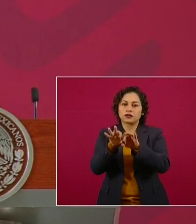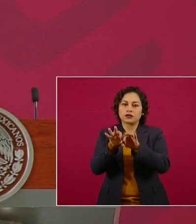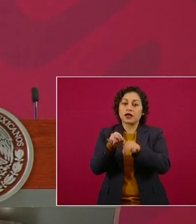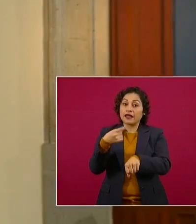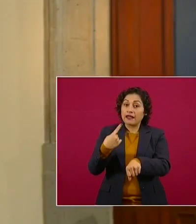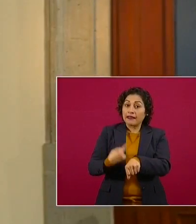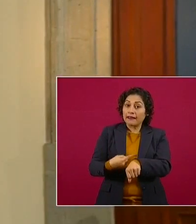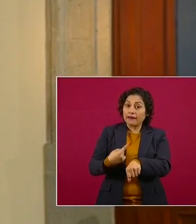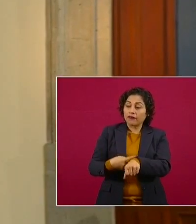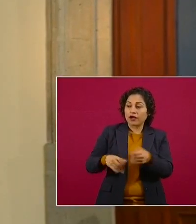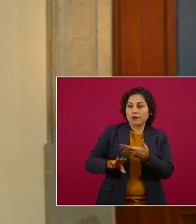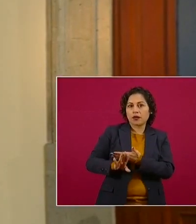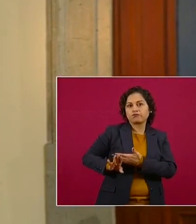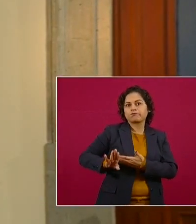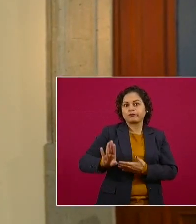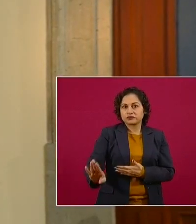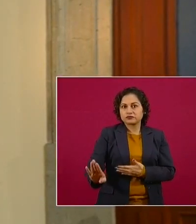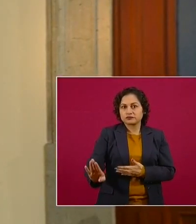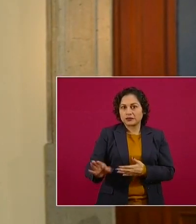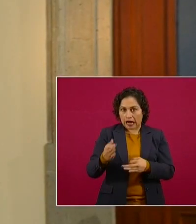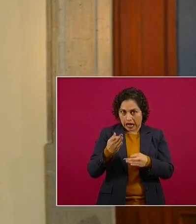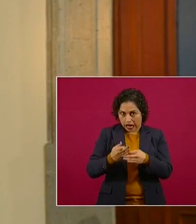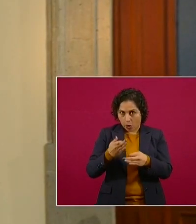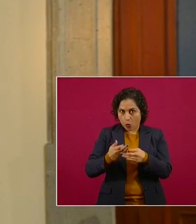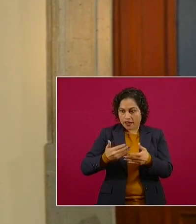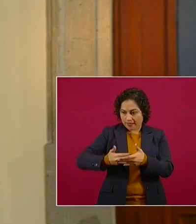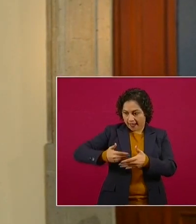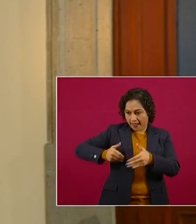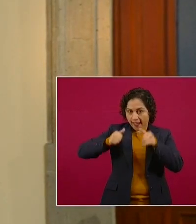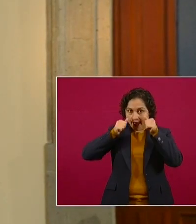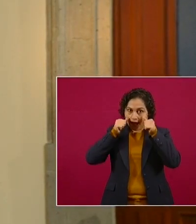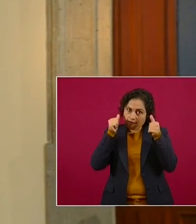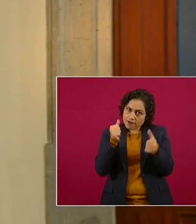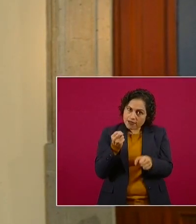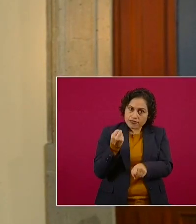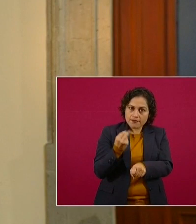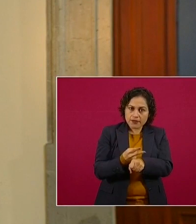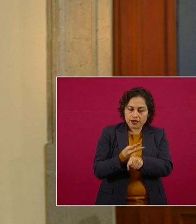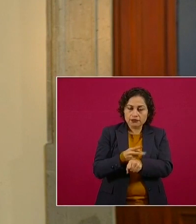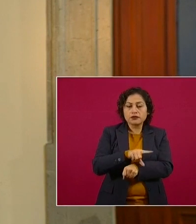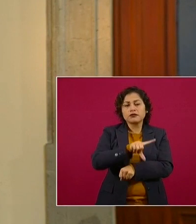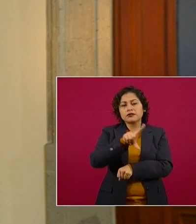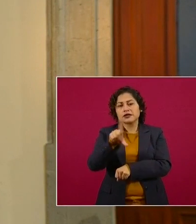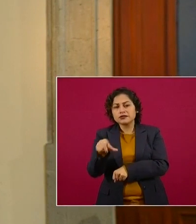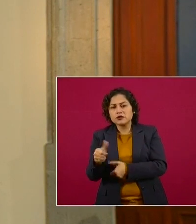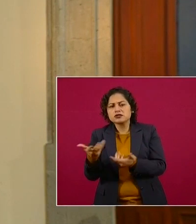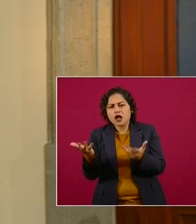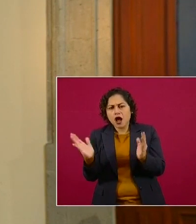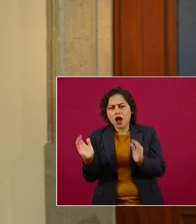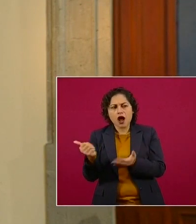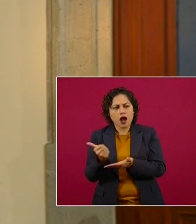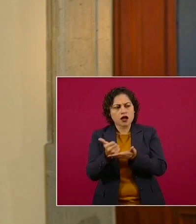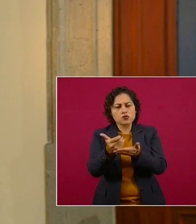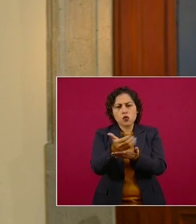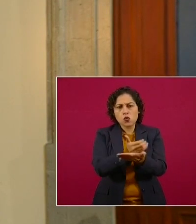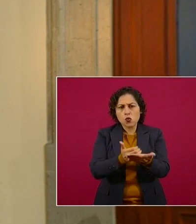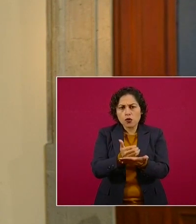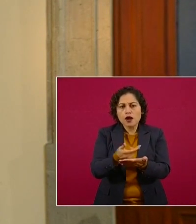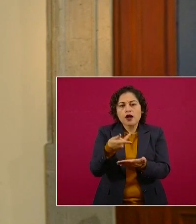Es mejor prevenir que curar, es mejor prevenir que lamentar.